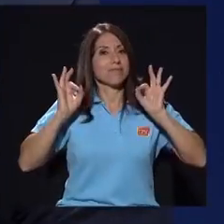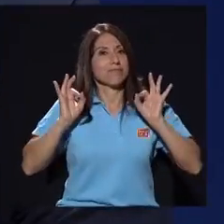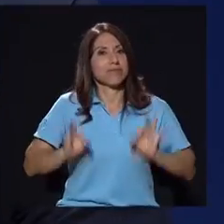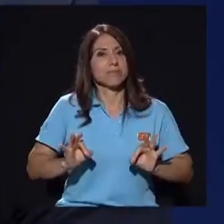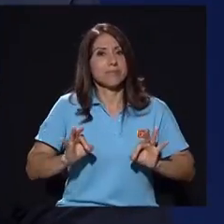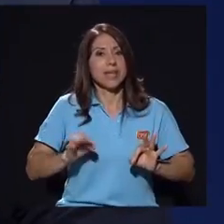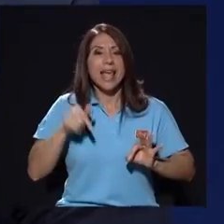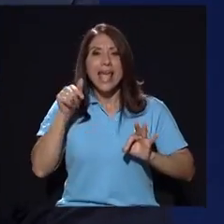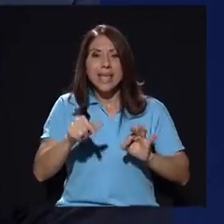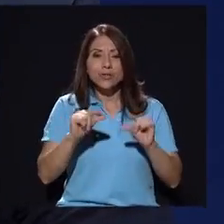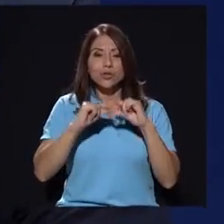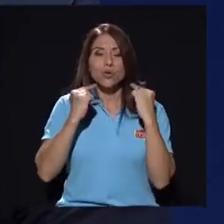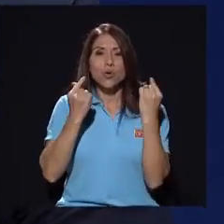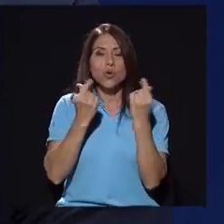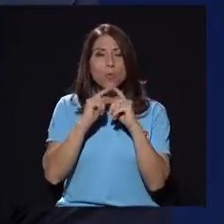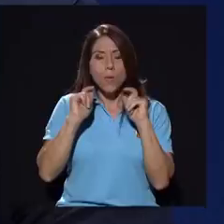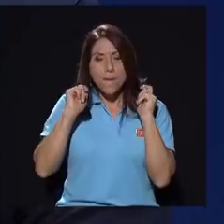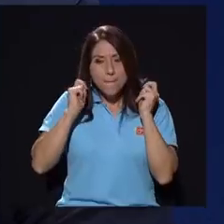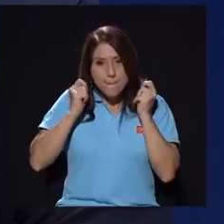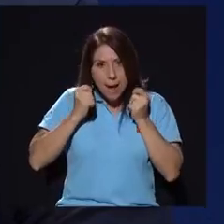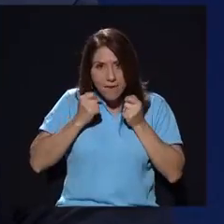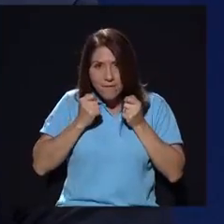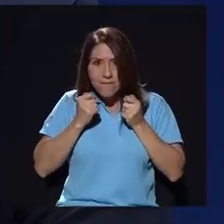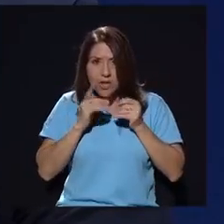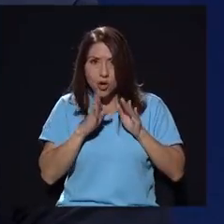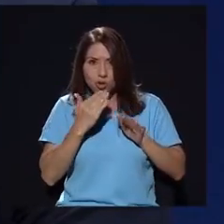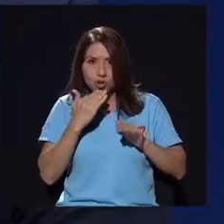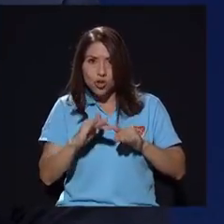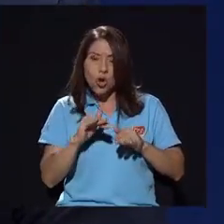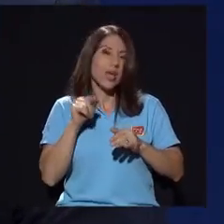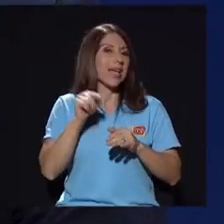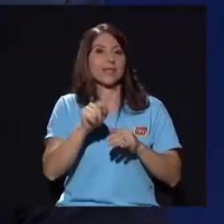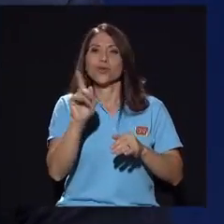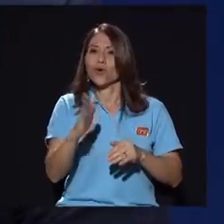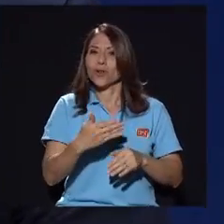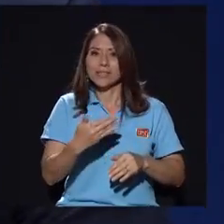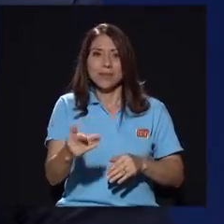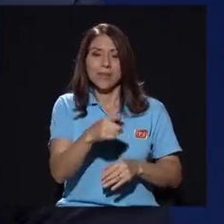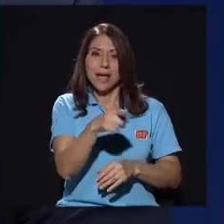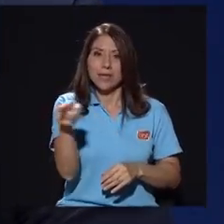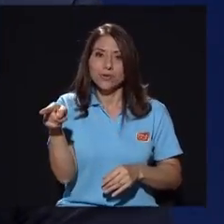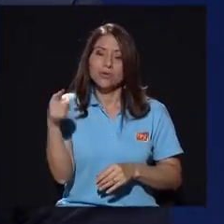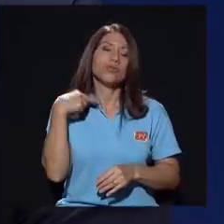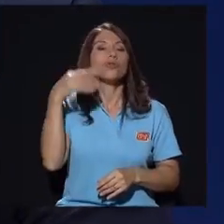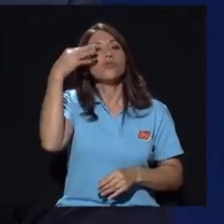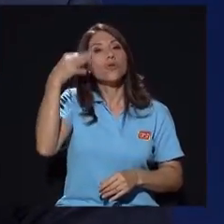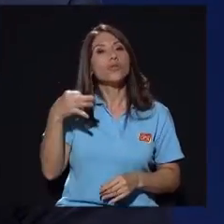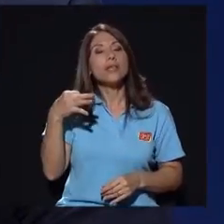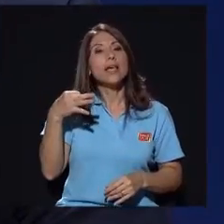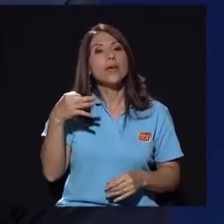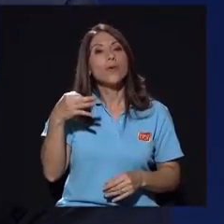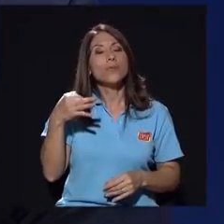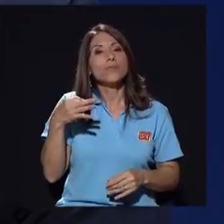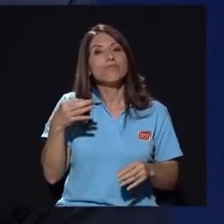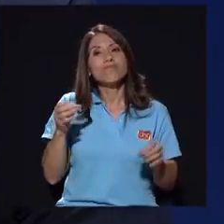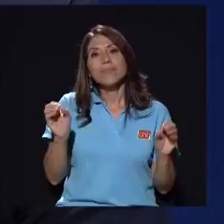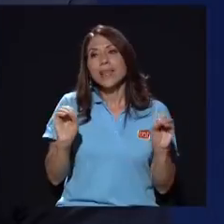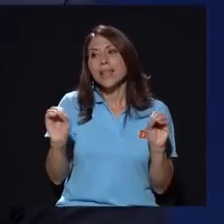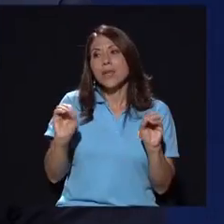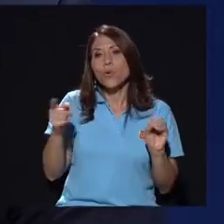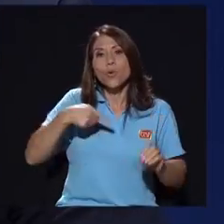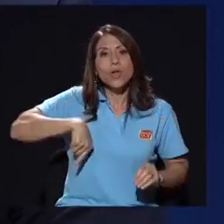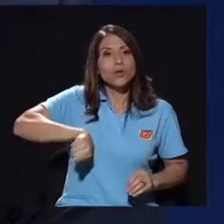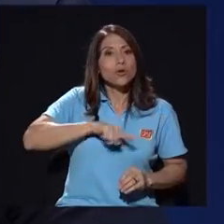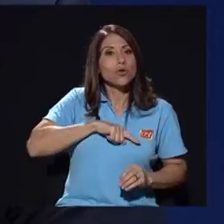mafioso y eso no les sirve a ellos entonces yo lo que considero honestamente es que a nadie a